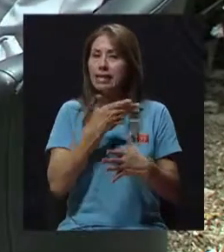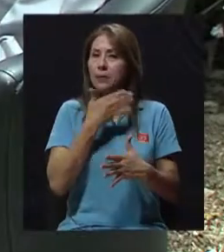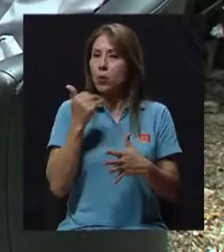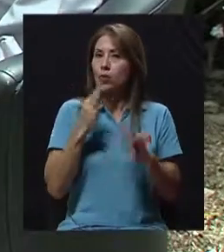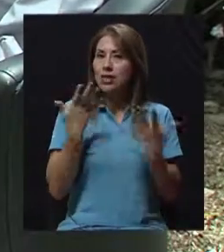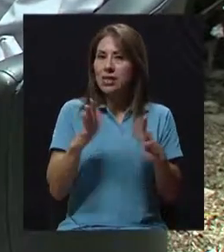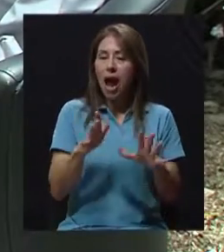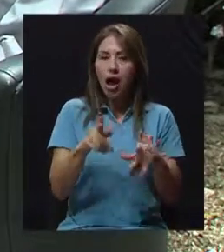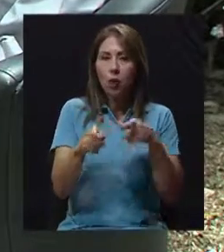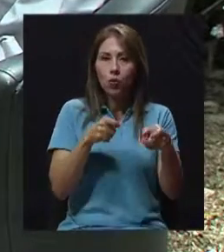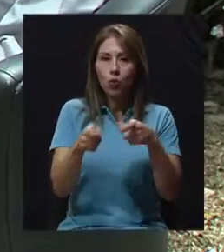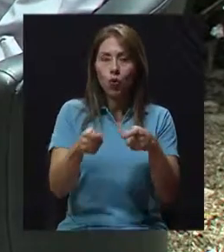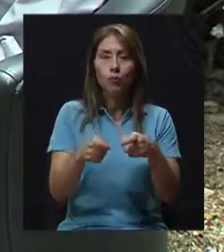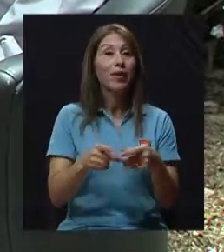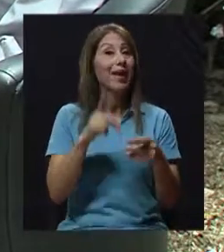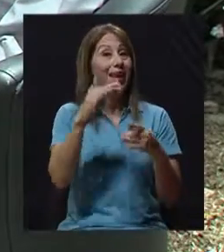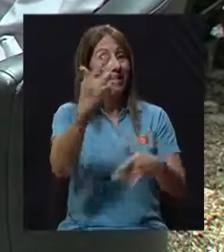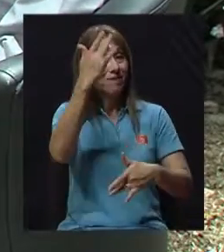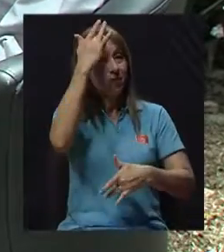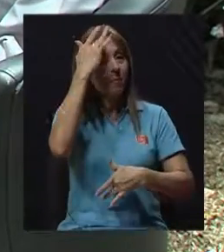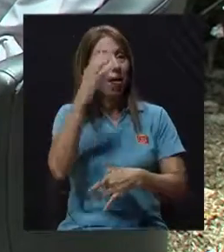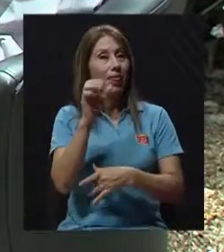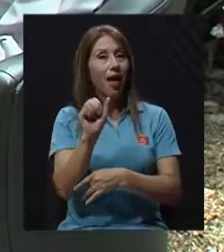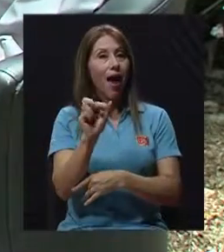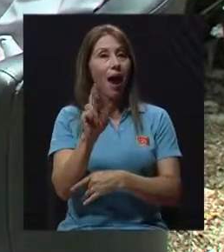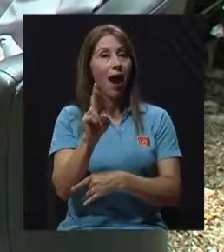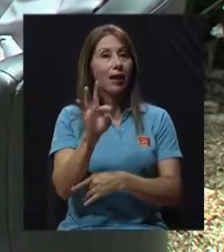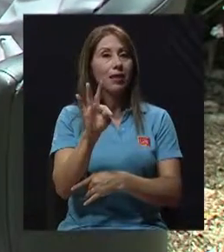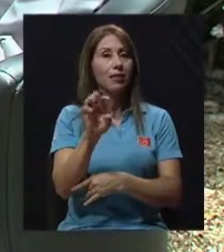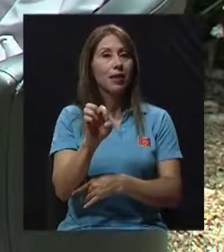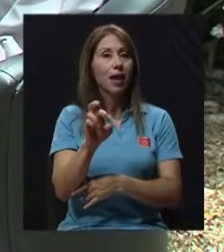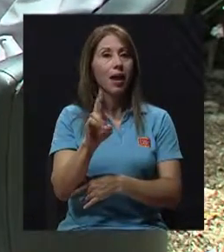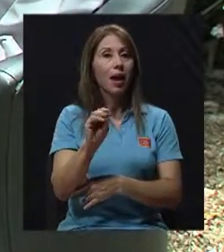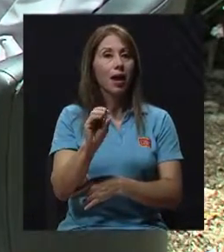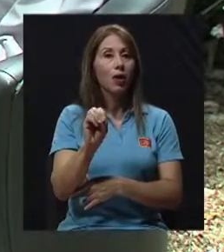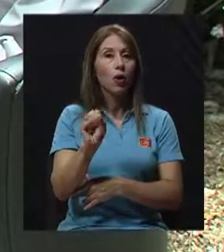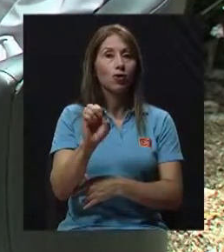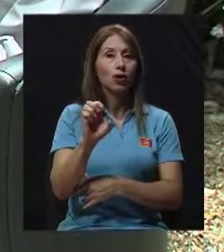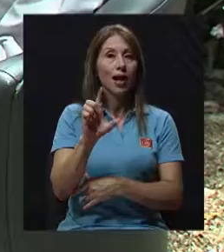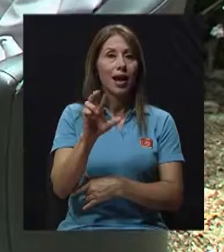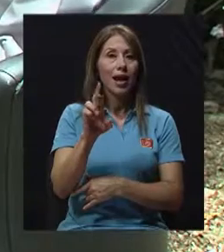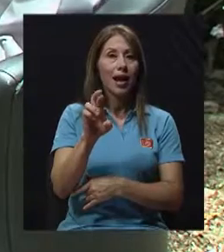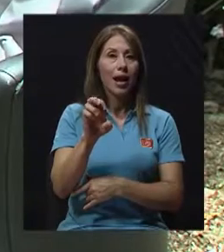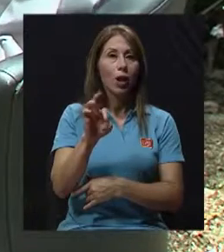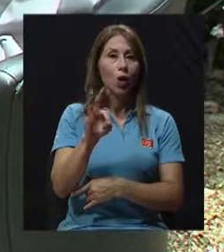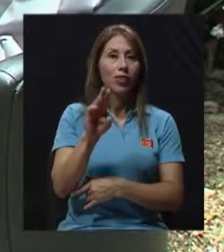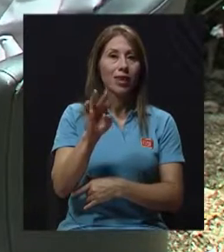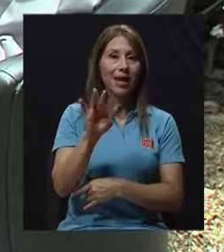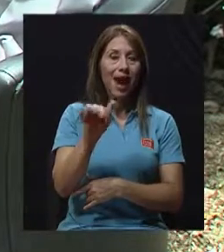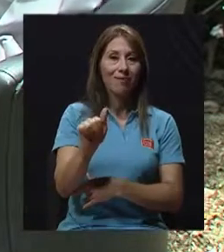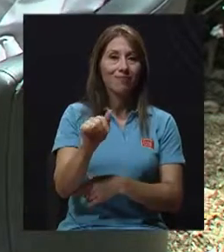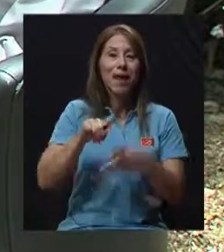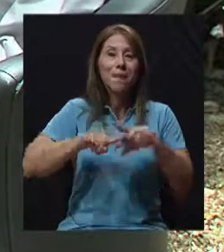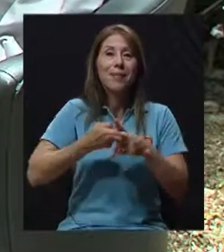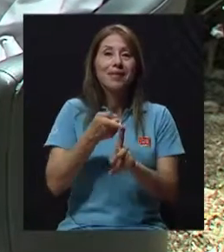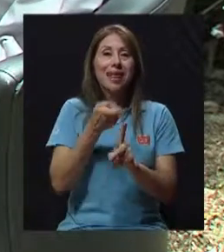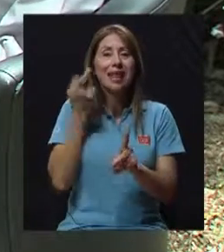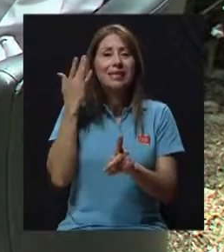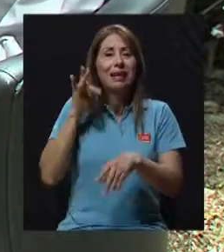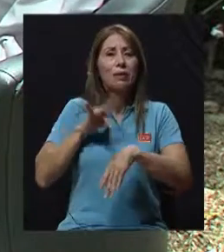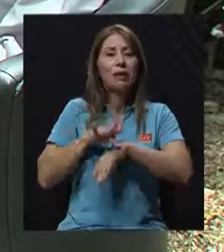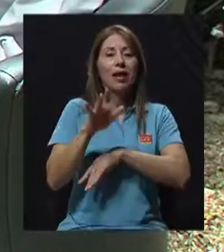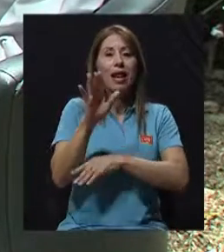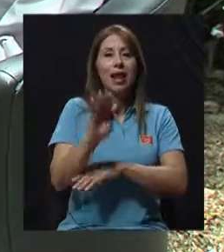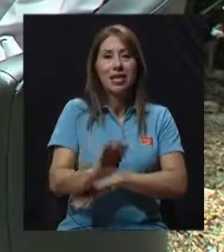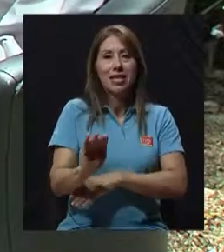La enfermedad aterosclerótica, como hemos hablado, empieza desde la niñez. De hecho, es una buena pregunta porque normalmente nosotros lo que vemos ya es